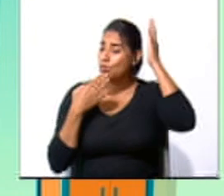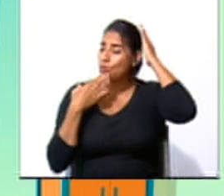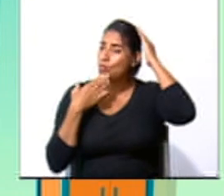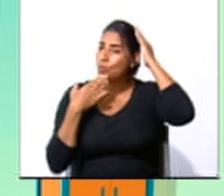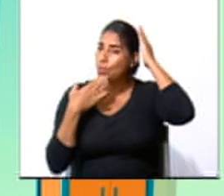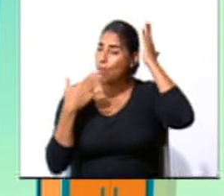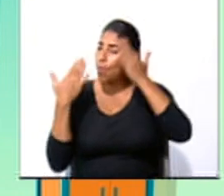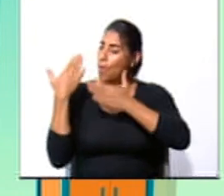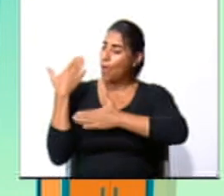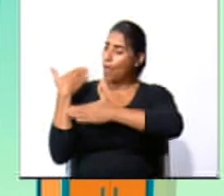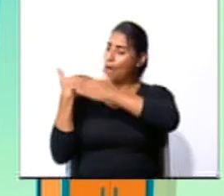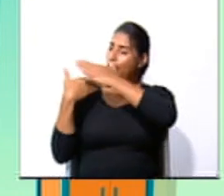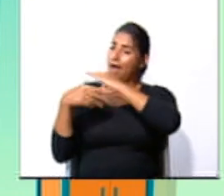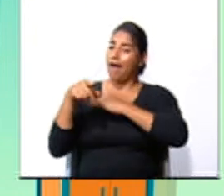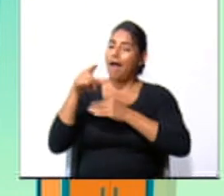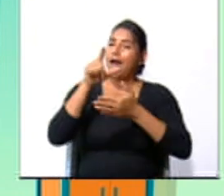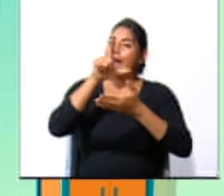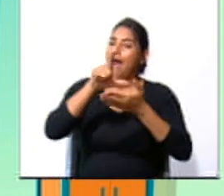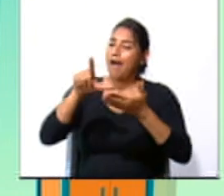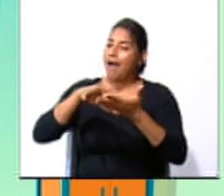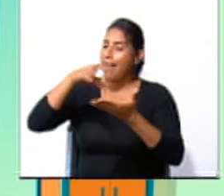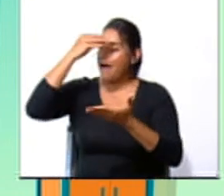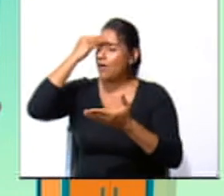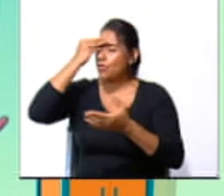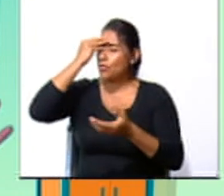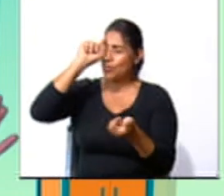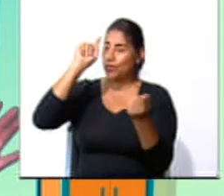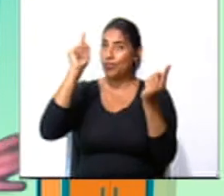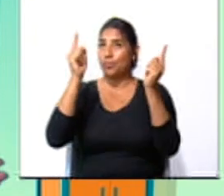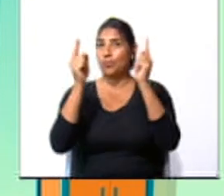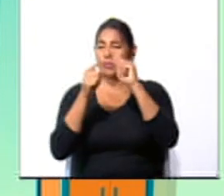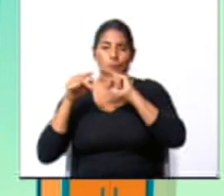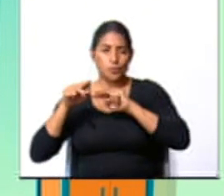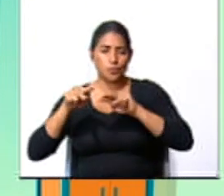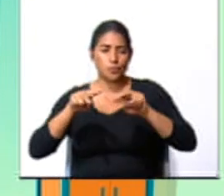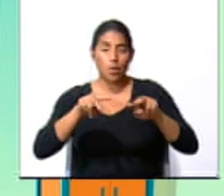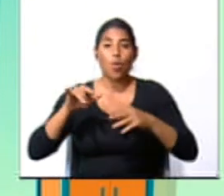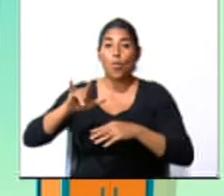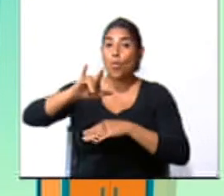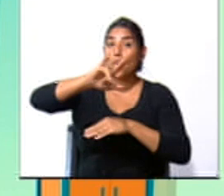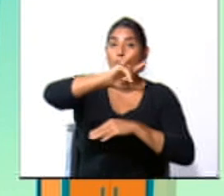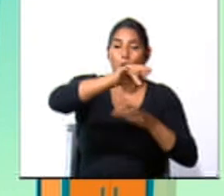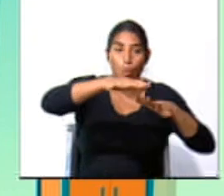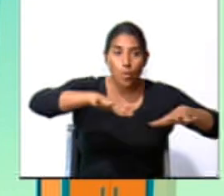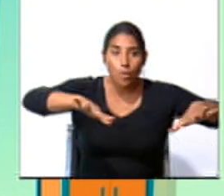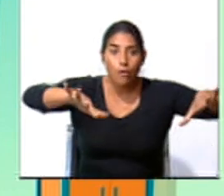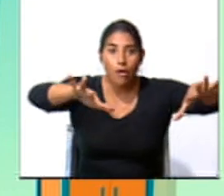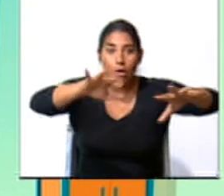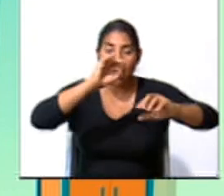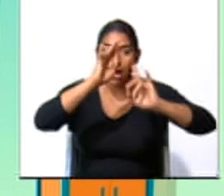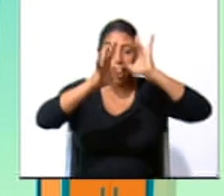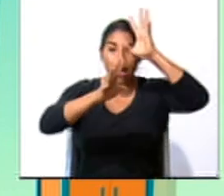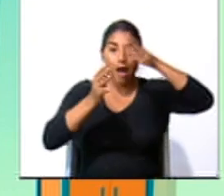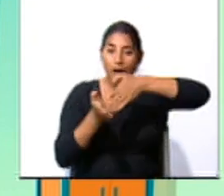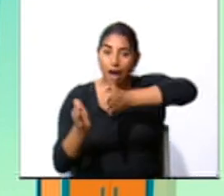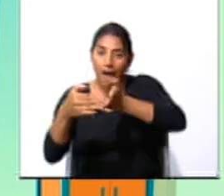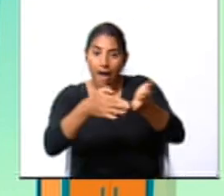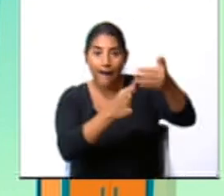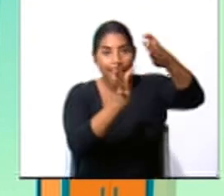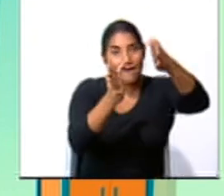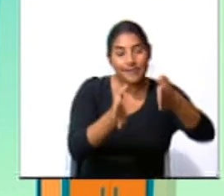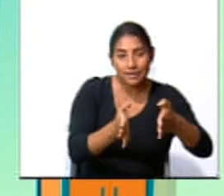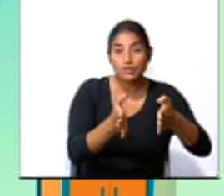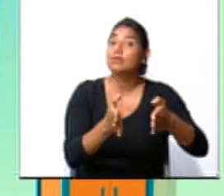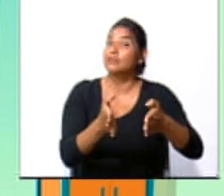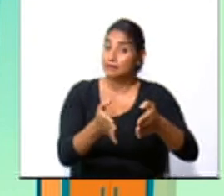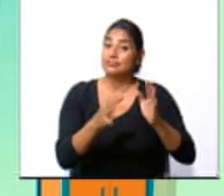les comentaba que la literatura nos transporta a escenarios inimaginables, nos lleva a muchas aventuras. Pues bien,